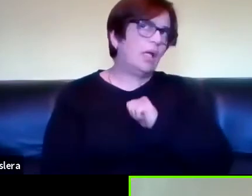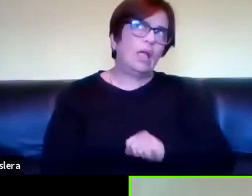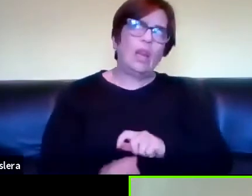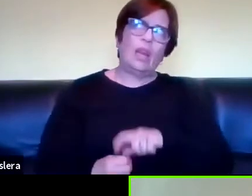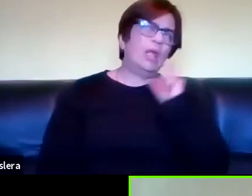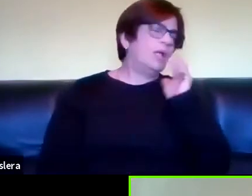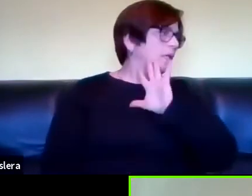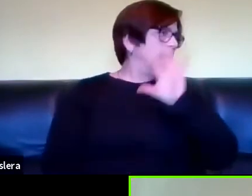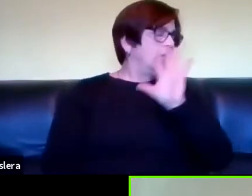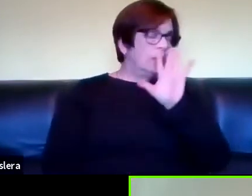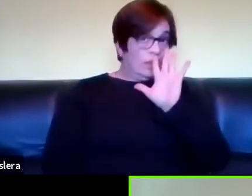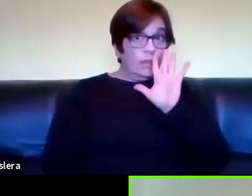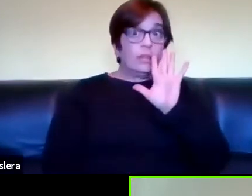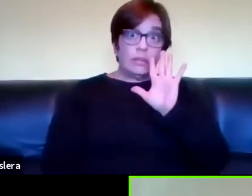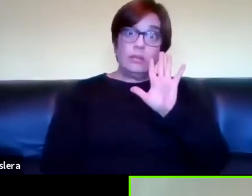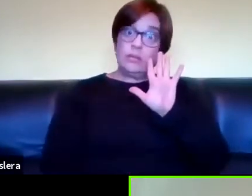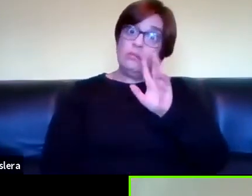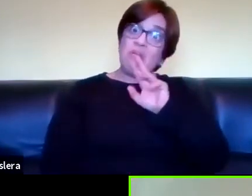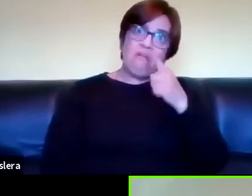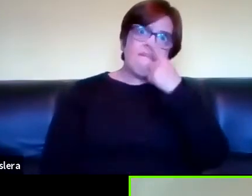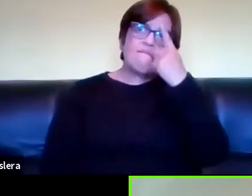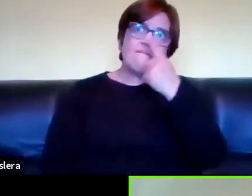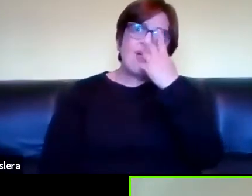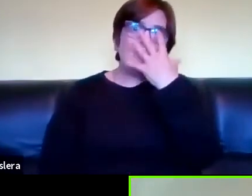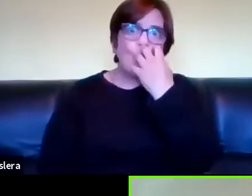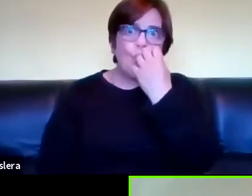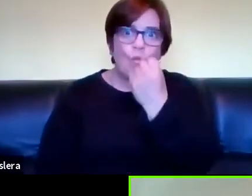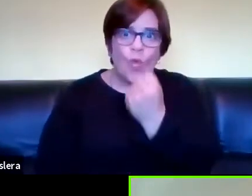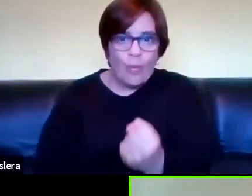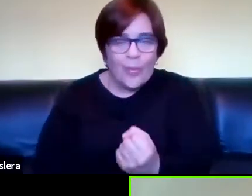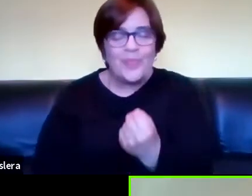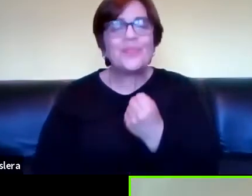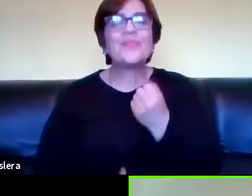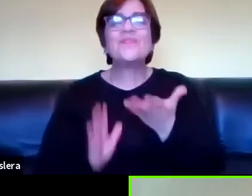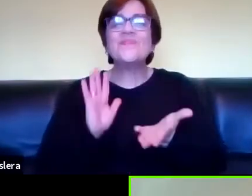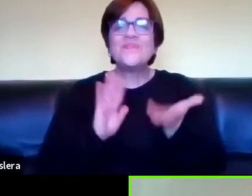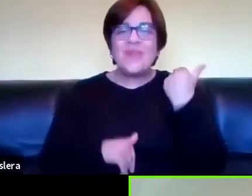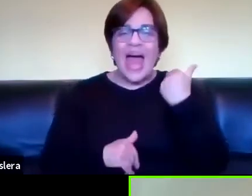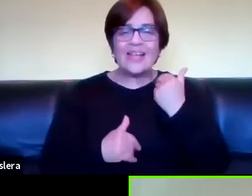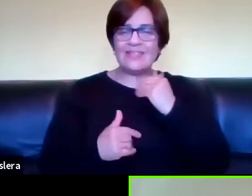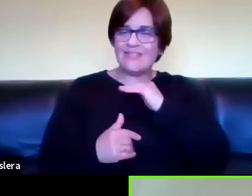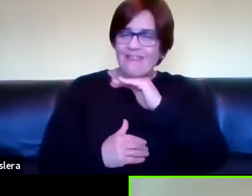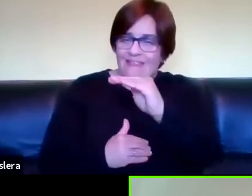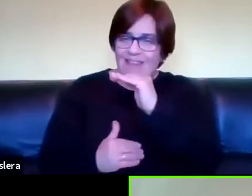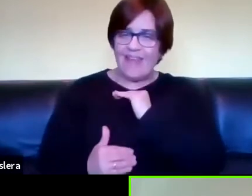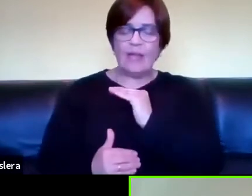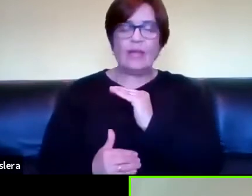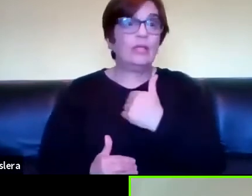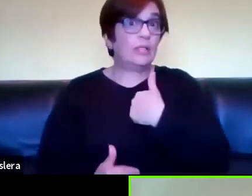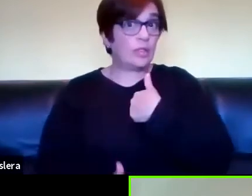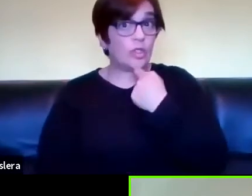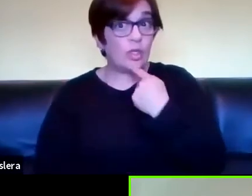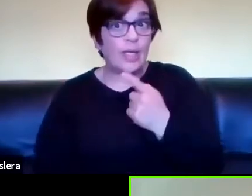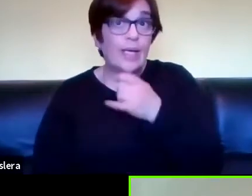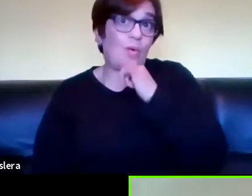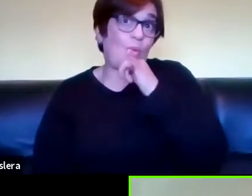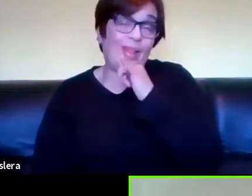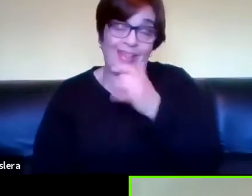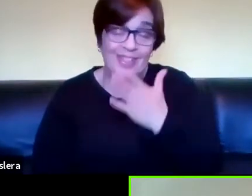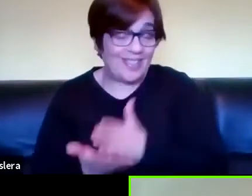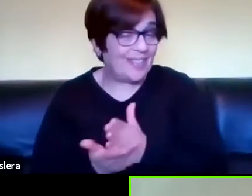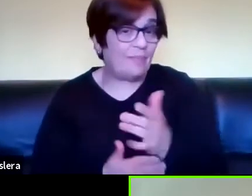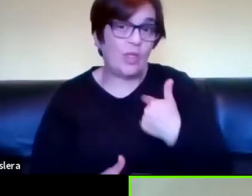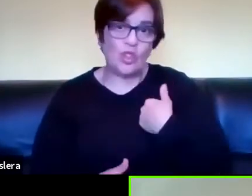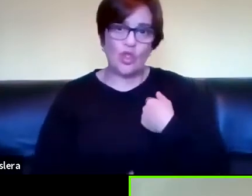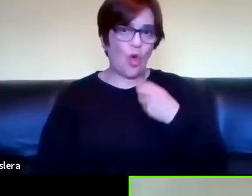escolares queden en ellas porque se van a sentir como mucho más relacionadas con sus propias identidades yo por ejemplo siempre tengo la anécdota yo soy